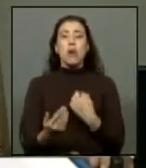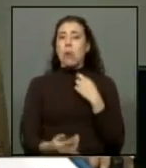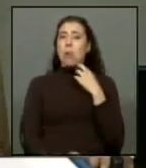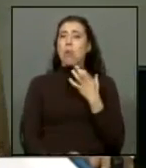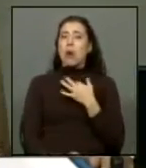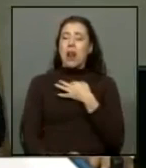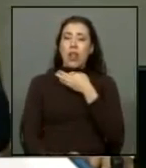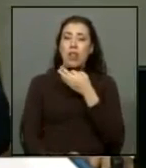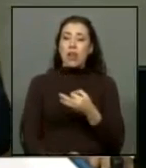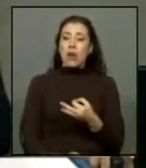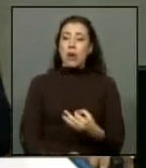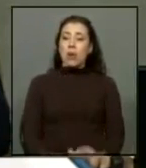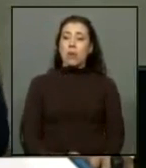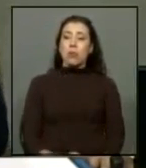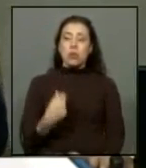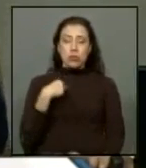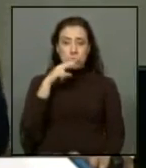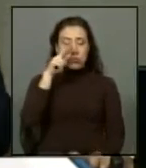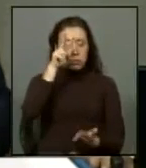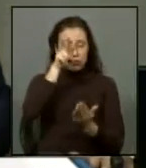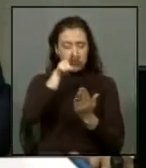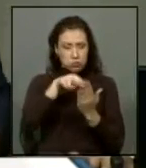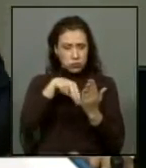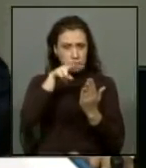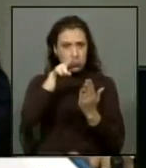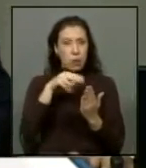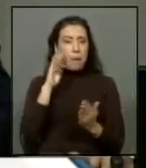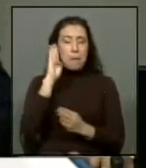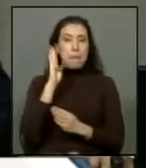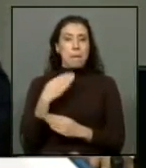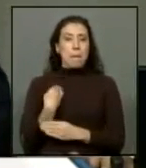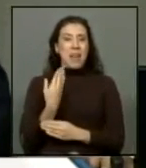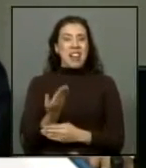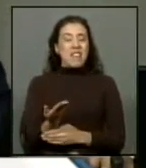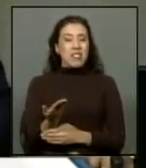digo presidente porque si uno hace un análisis de los beneficios que tienen